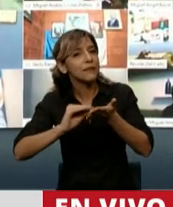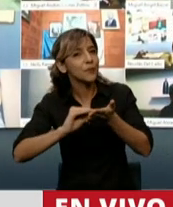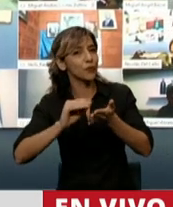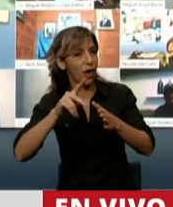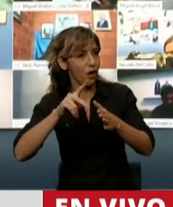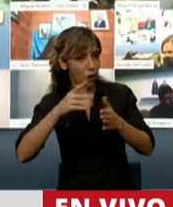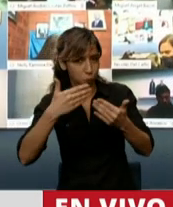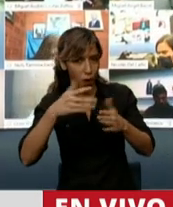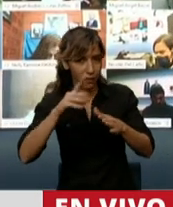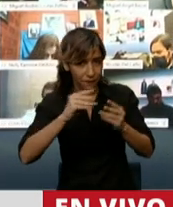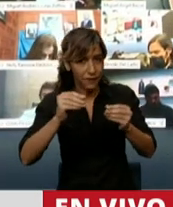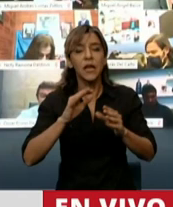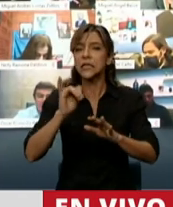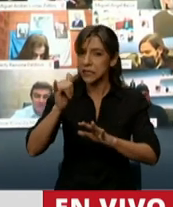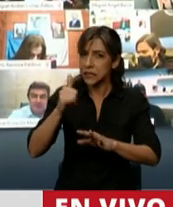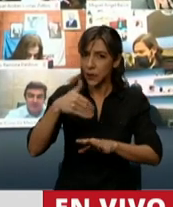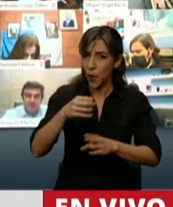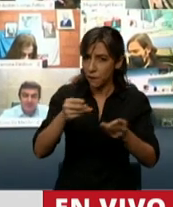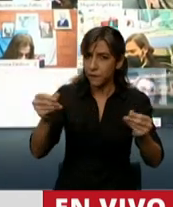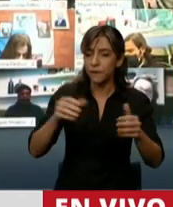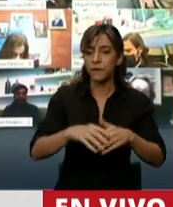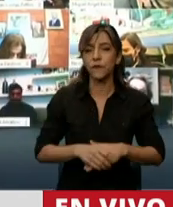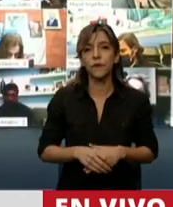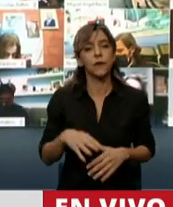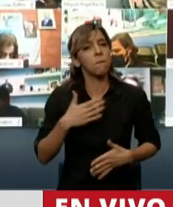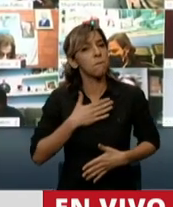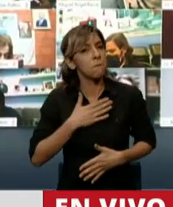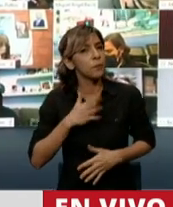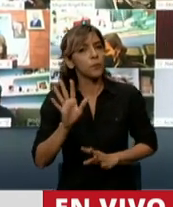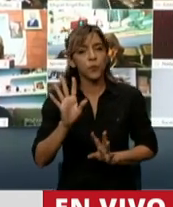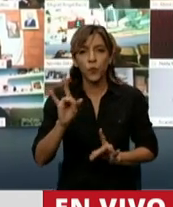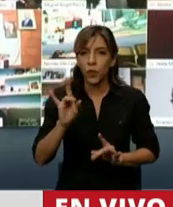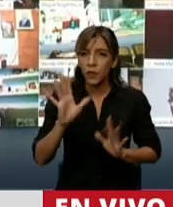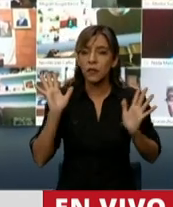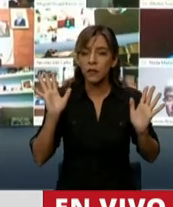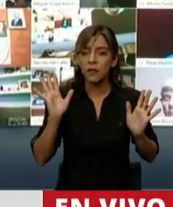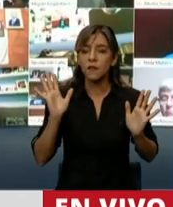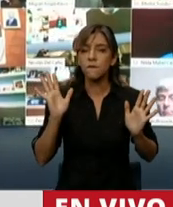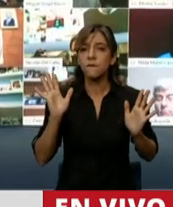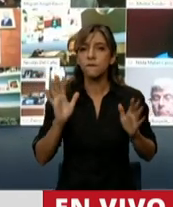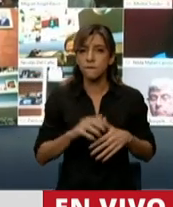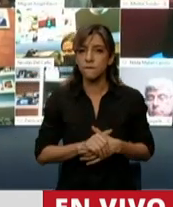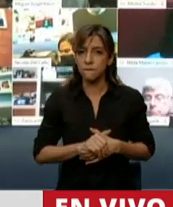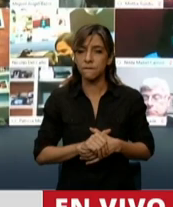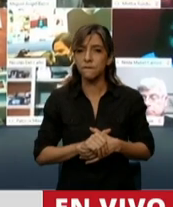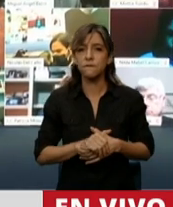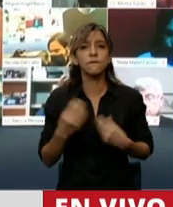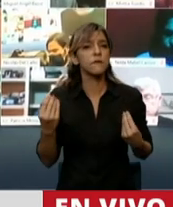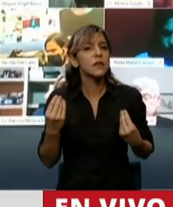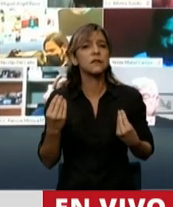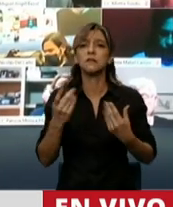cuesta mucho para terminar, presidente, me cuesta mucho para terminar hablar a esos